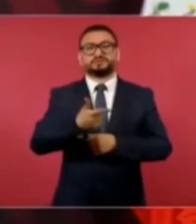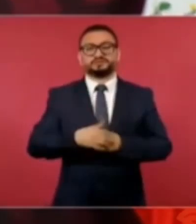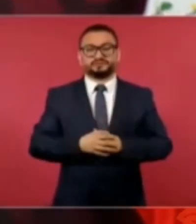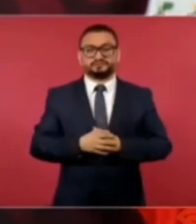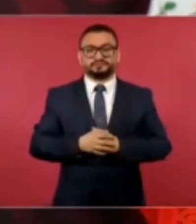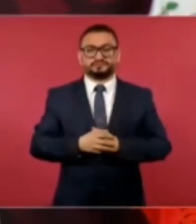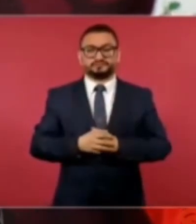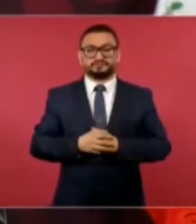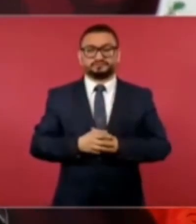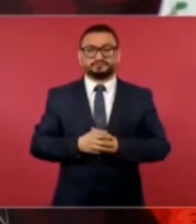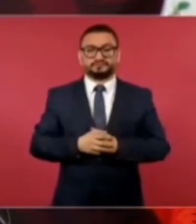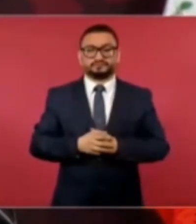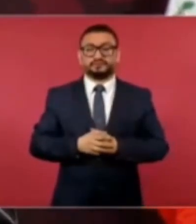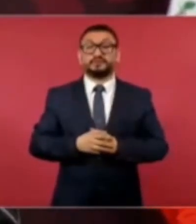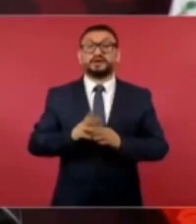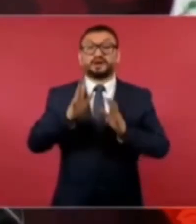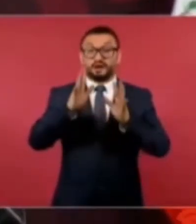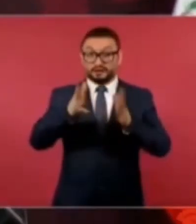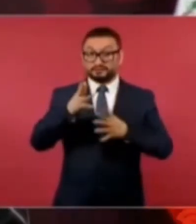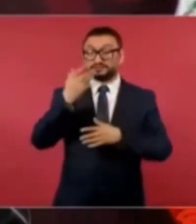así estaba